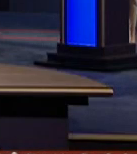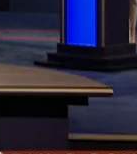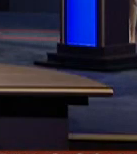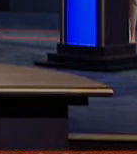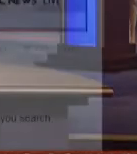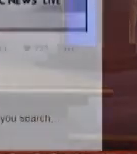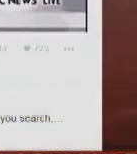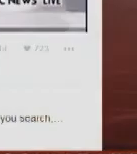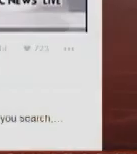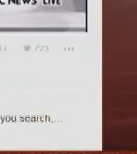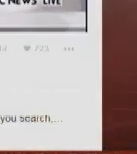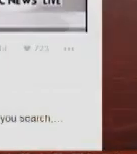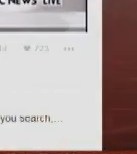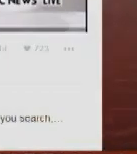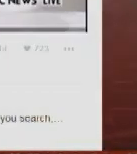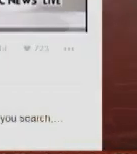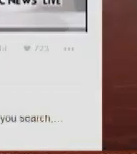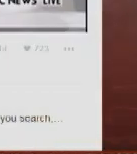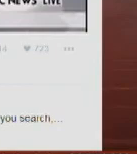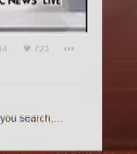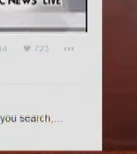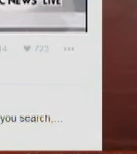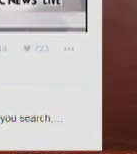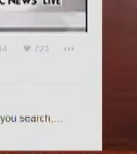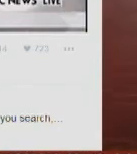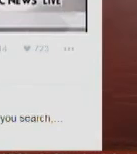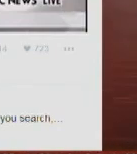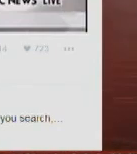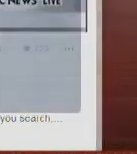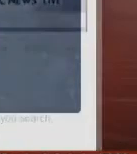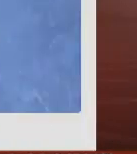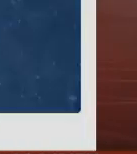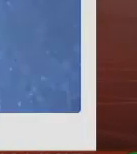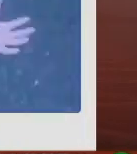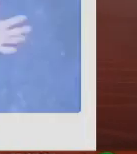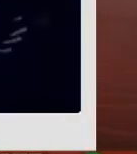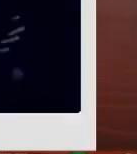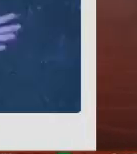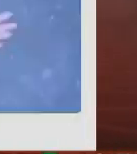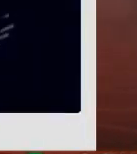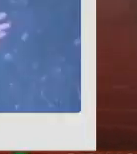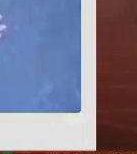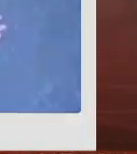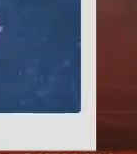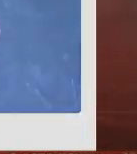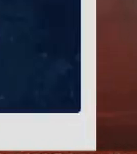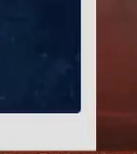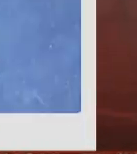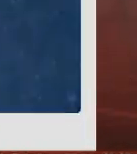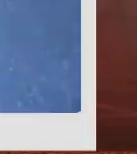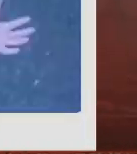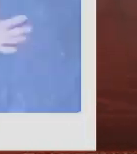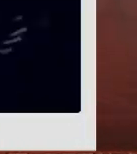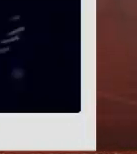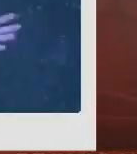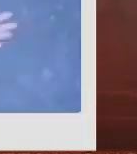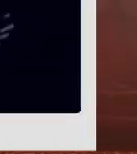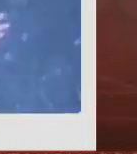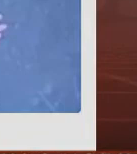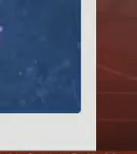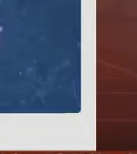comentado a través de los hashtags Trump Land Populismo Debate Night Decision 2016